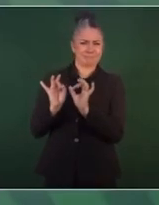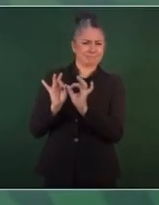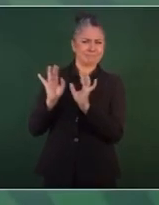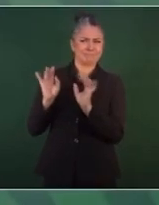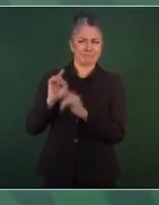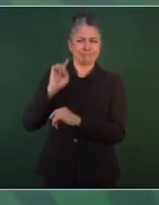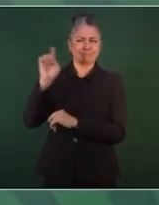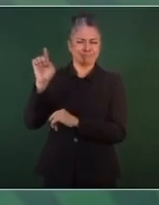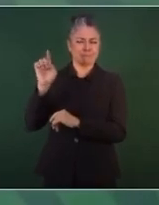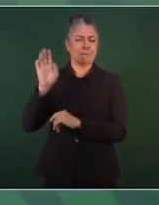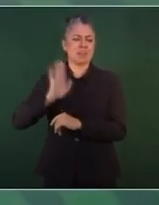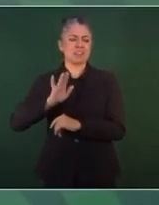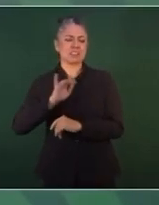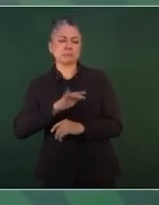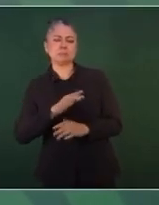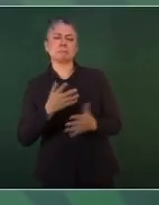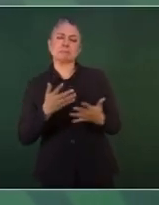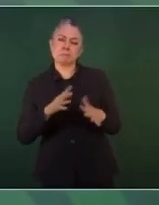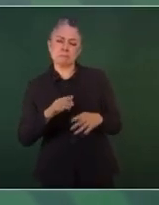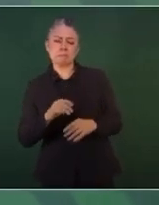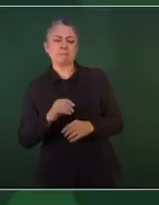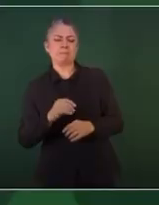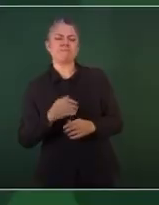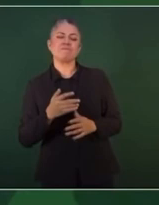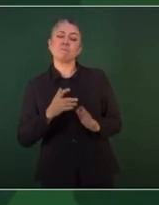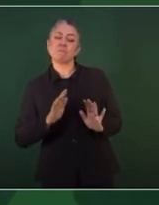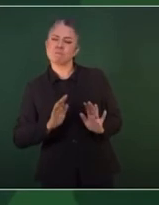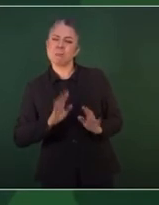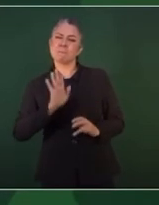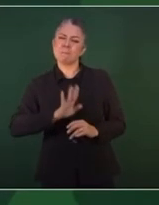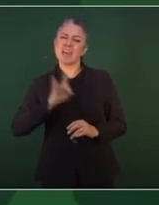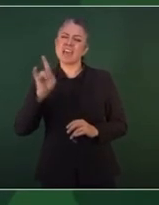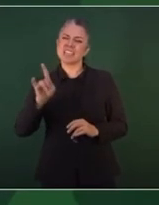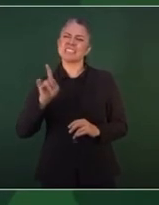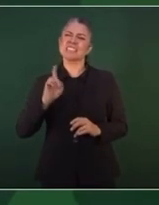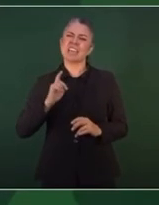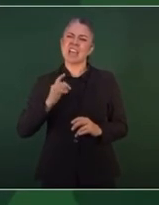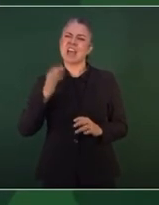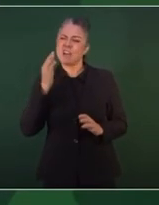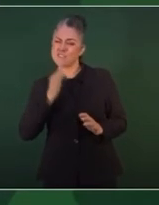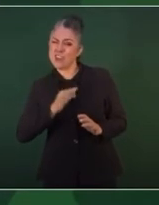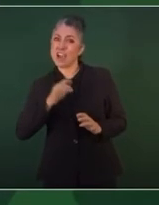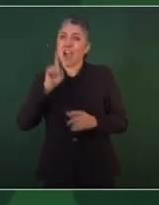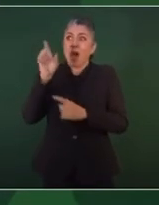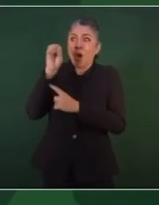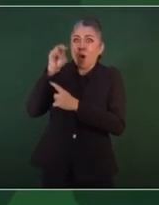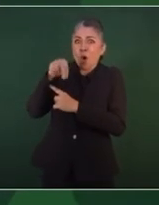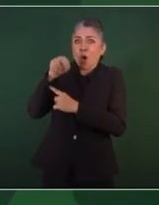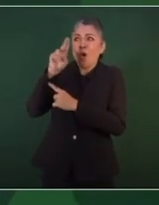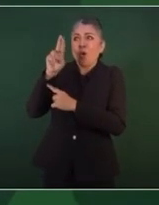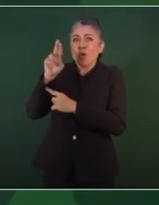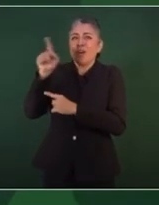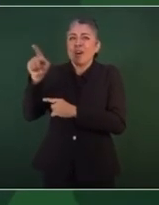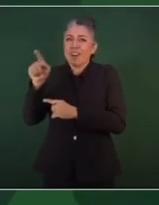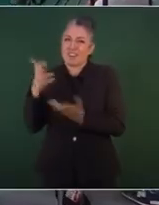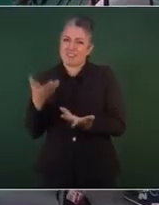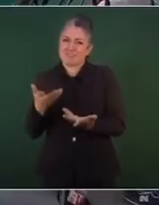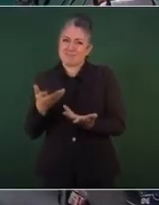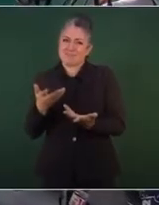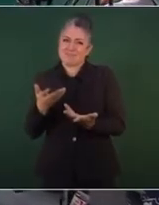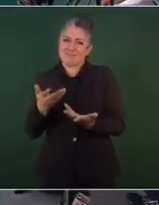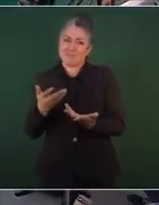sectaria, parcial, tendenciosa. La ONU. La ONU. ONU.